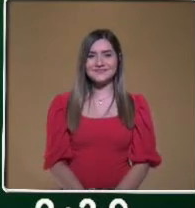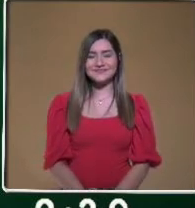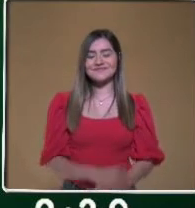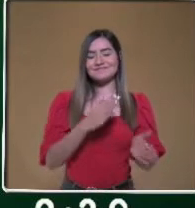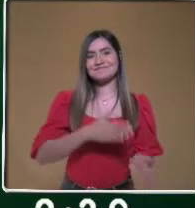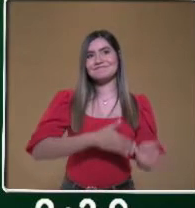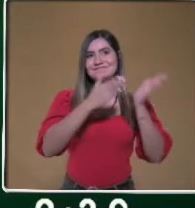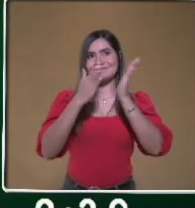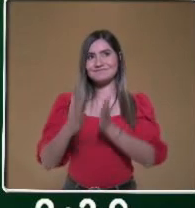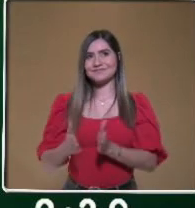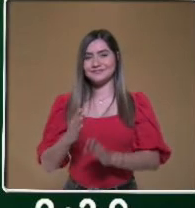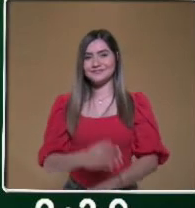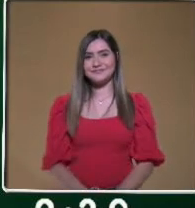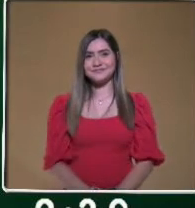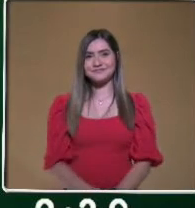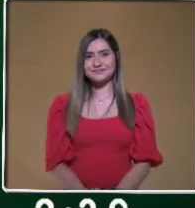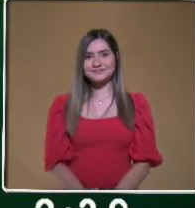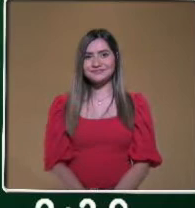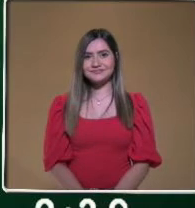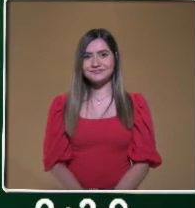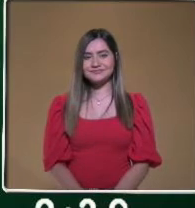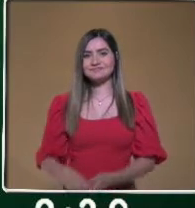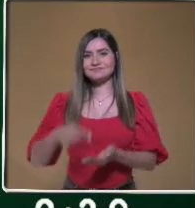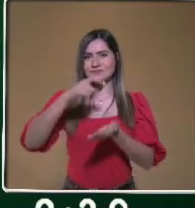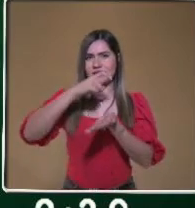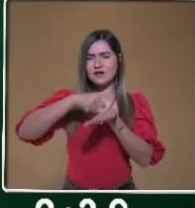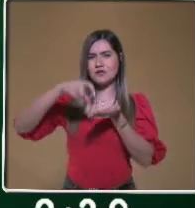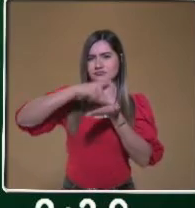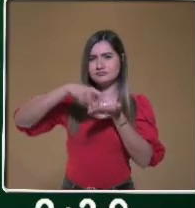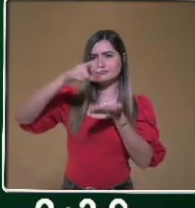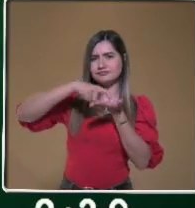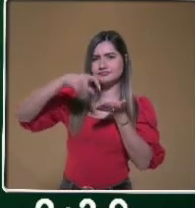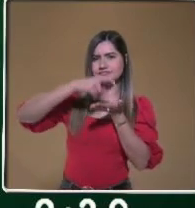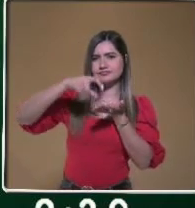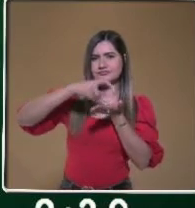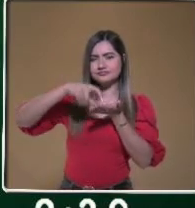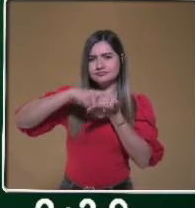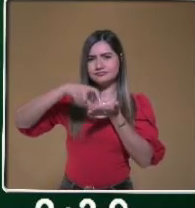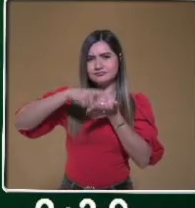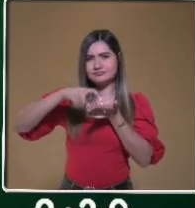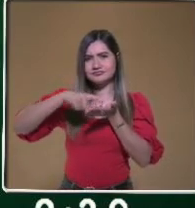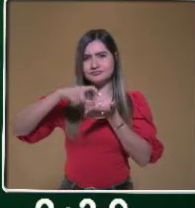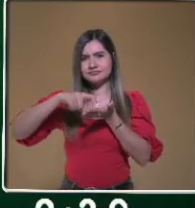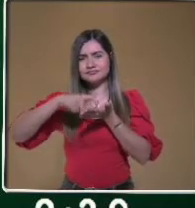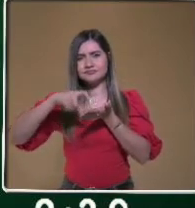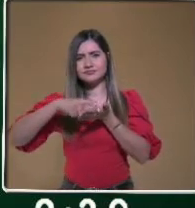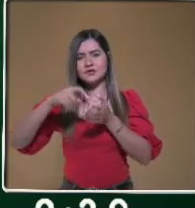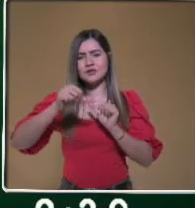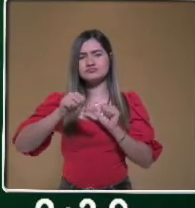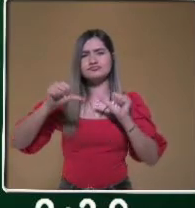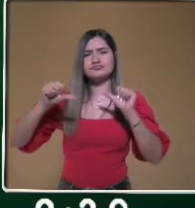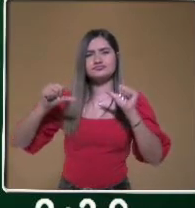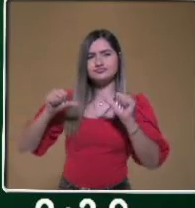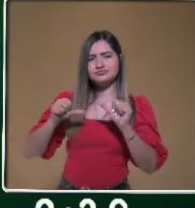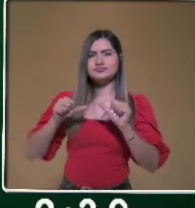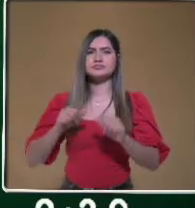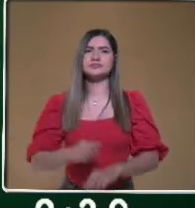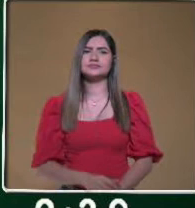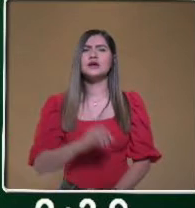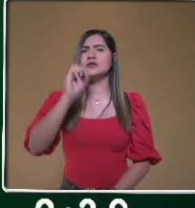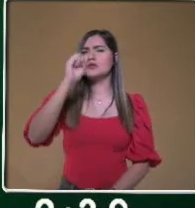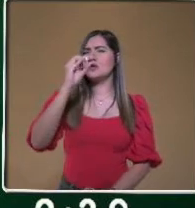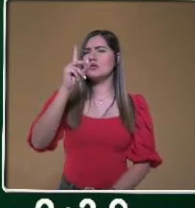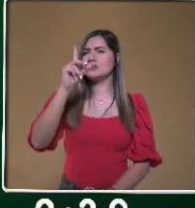siguiente recomendación sería que realices un consumo solidario. Hoy, en estos tiempos de pandemia,